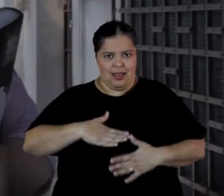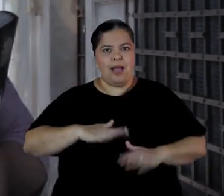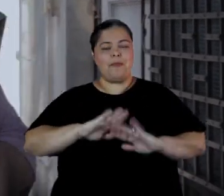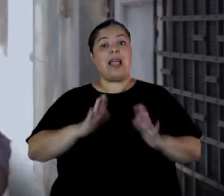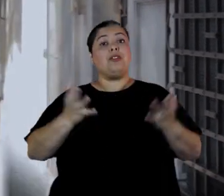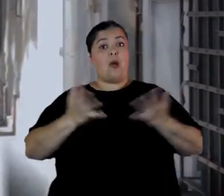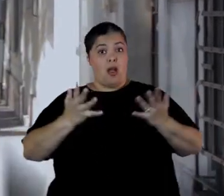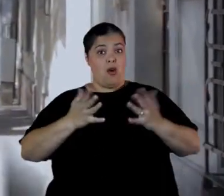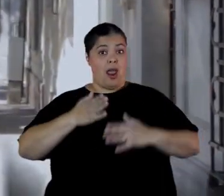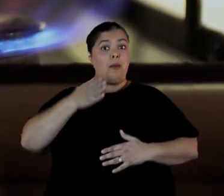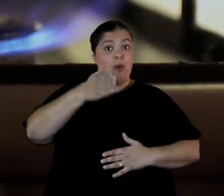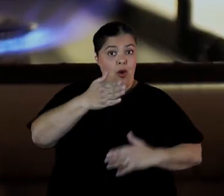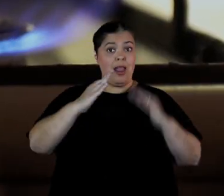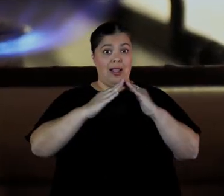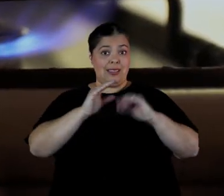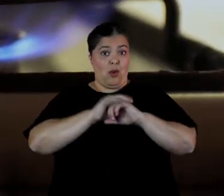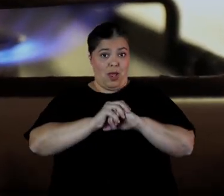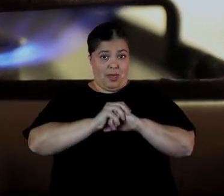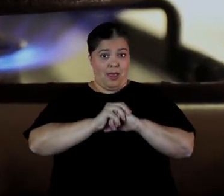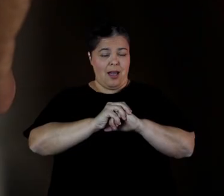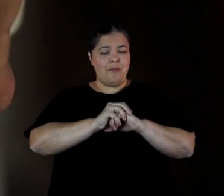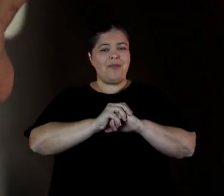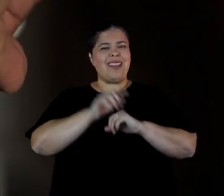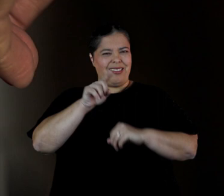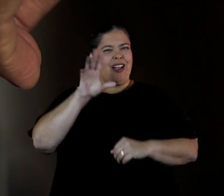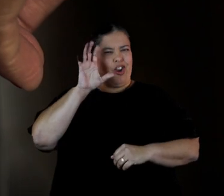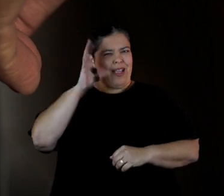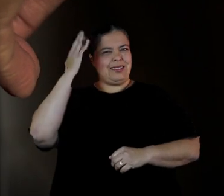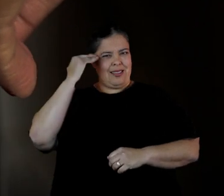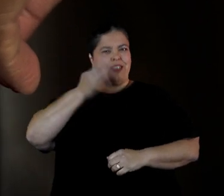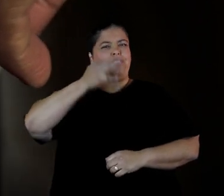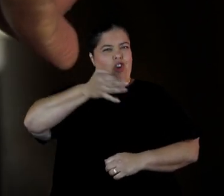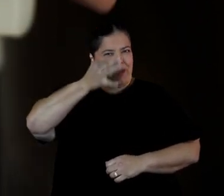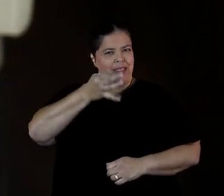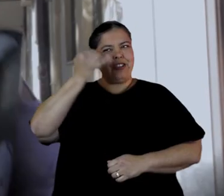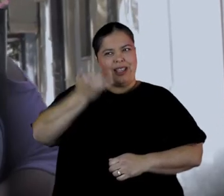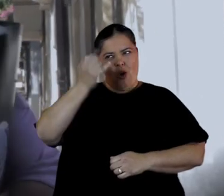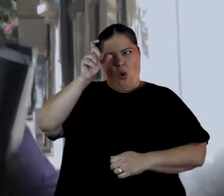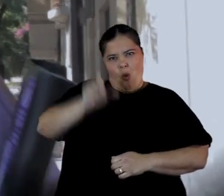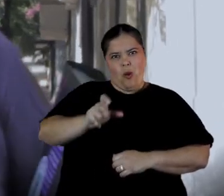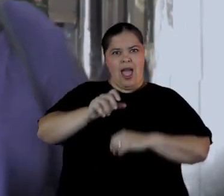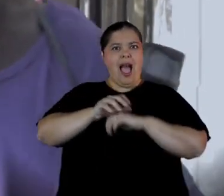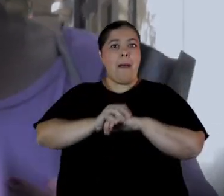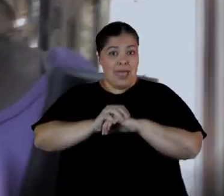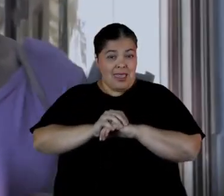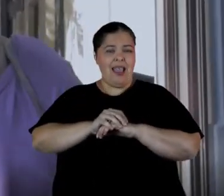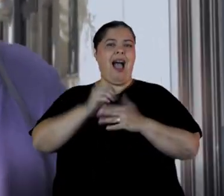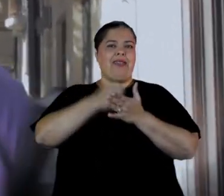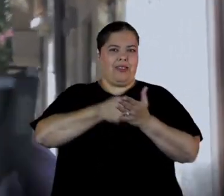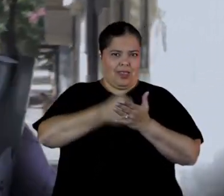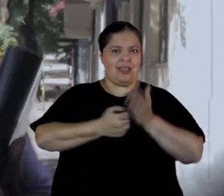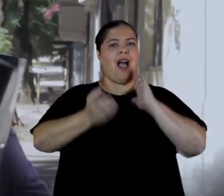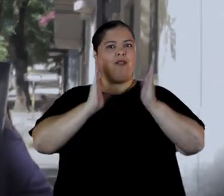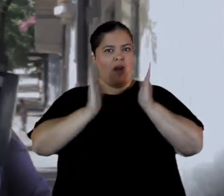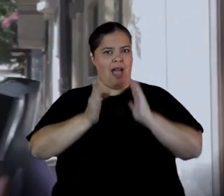yendo a la casa de una amiga, ¿sí? ¿Te acordás que yo te comenté que tengo una amiga activista que es abogada y sabe